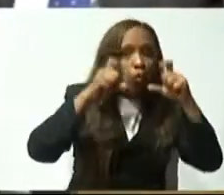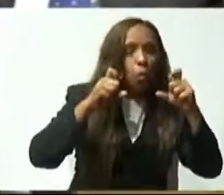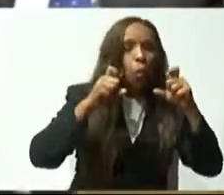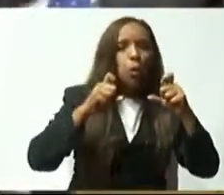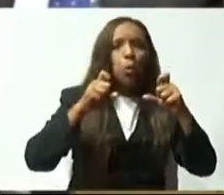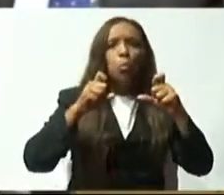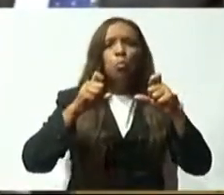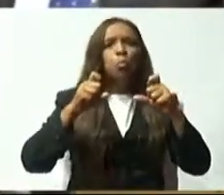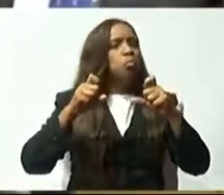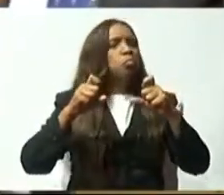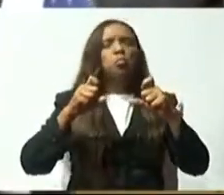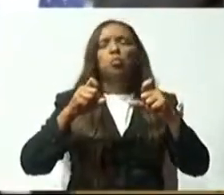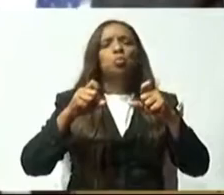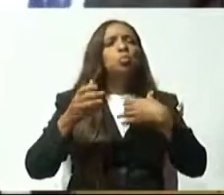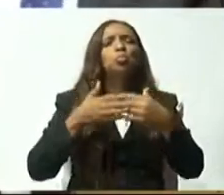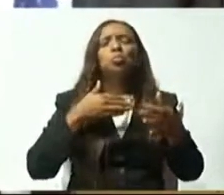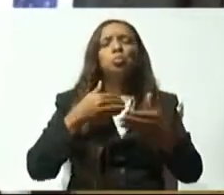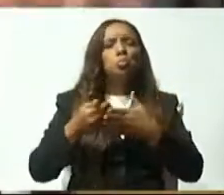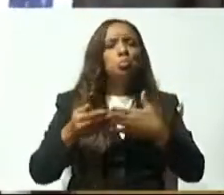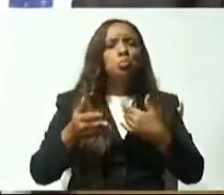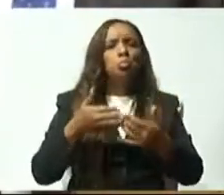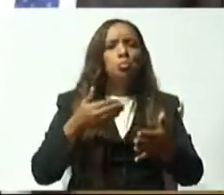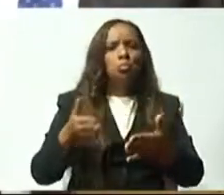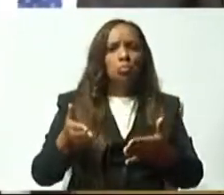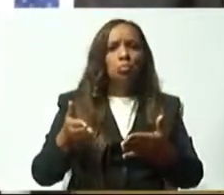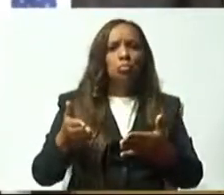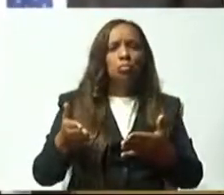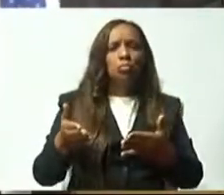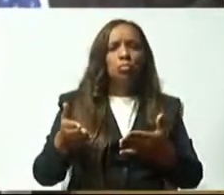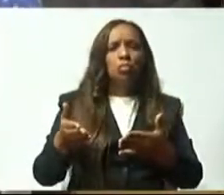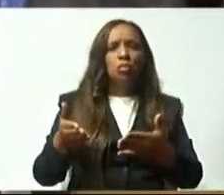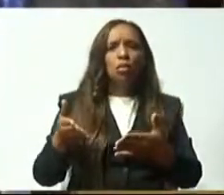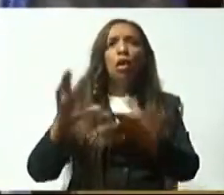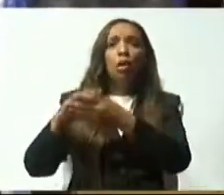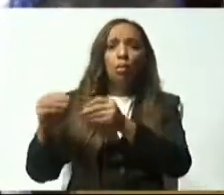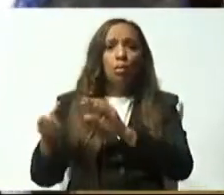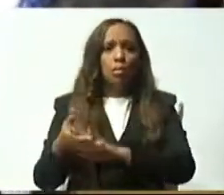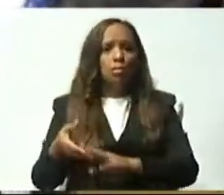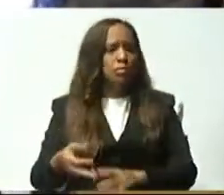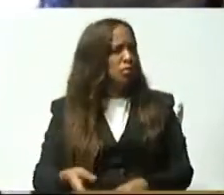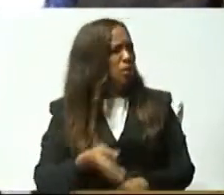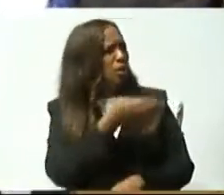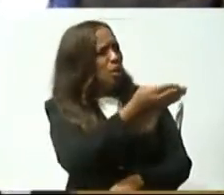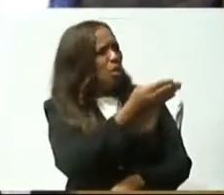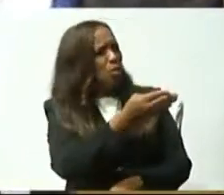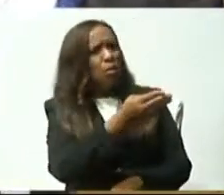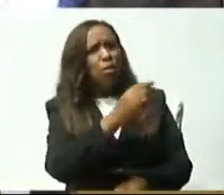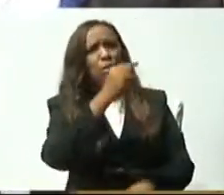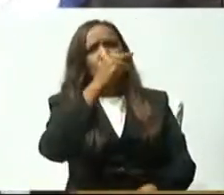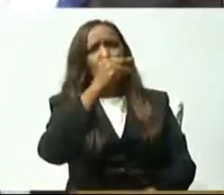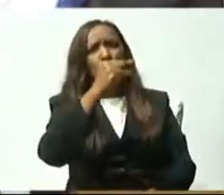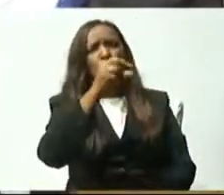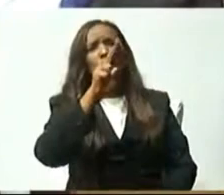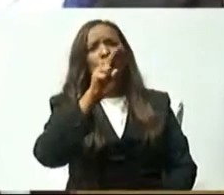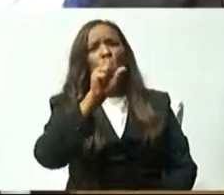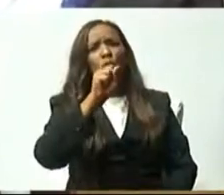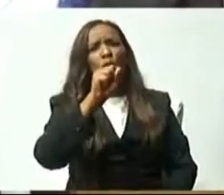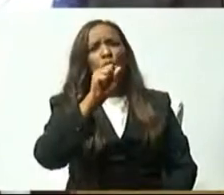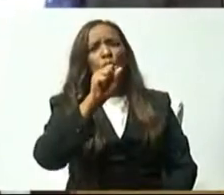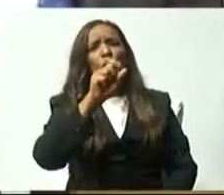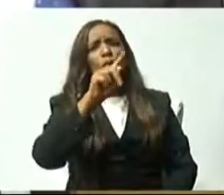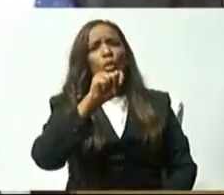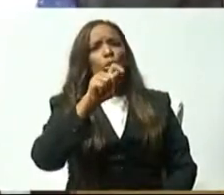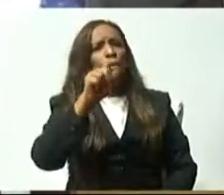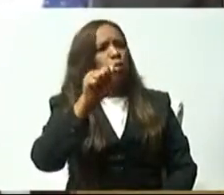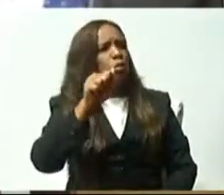La clase política, Gustavo, tú tienes que callarte cuando me estás hablando. Gustavo, tienes que callarte, imprudente y respetuoso.